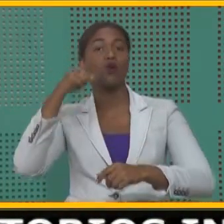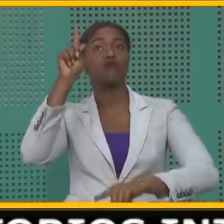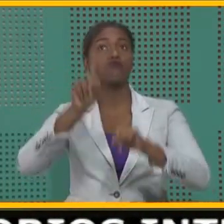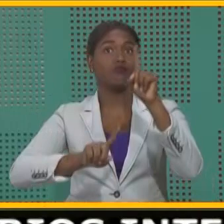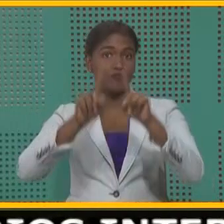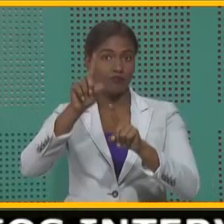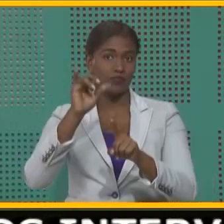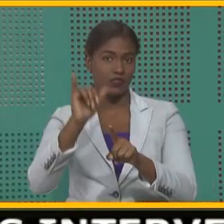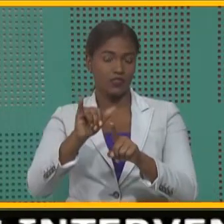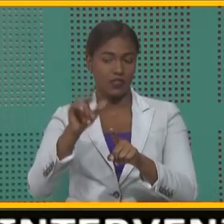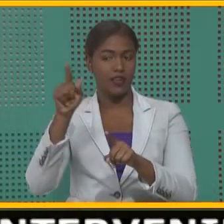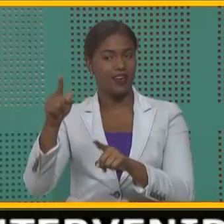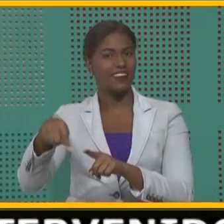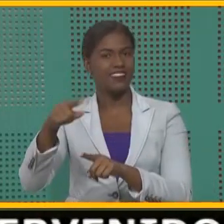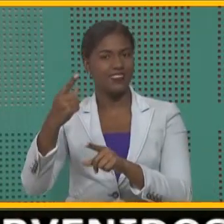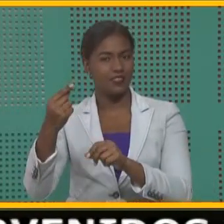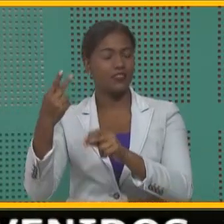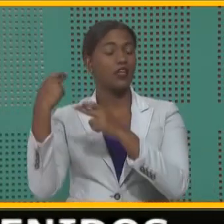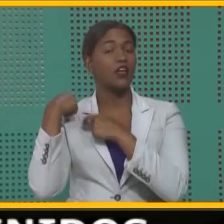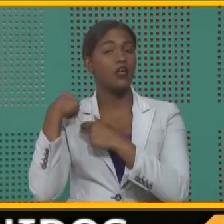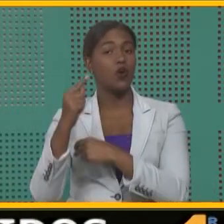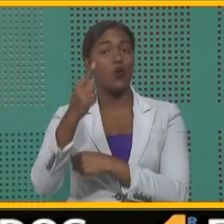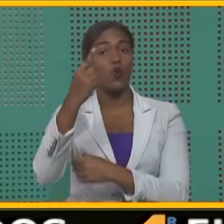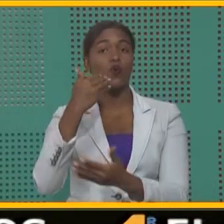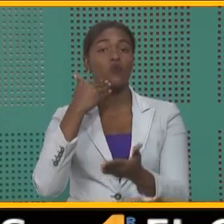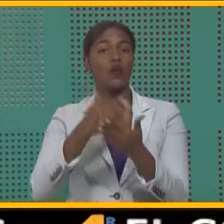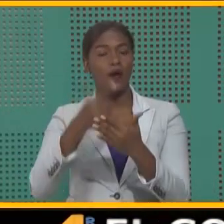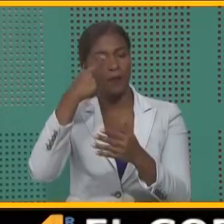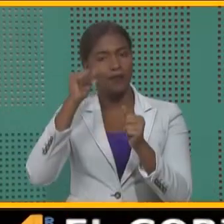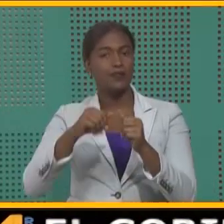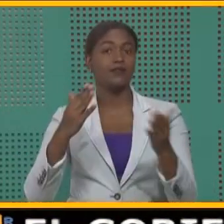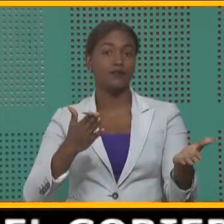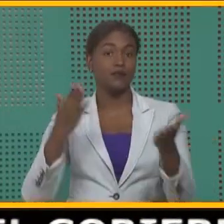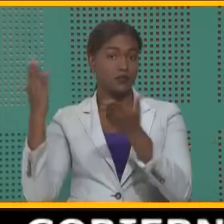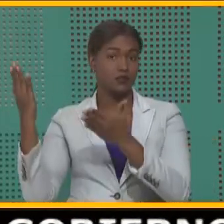Estas empresas de hecho son las únicas con calidad para importar.